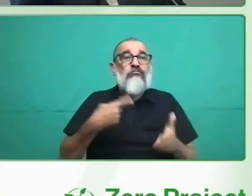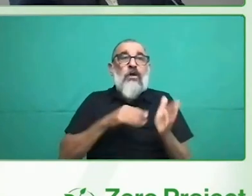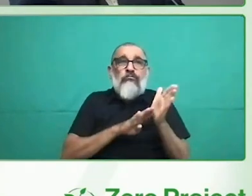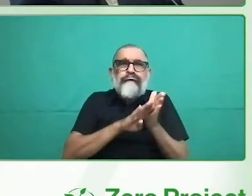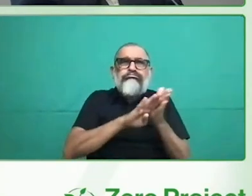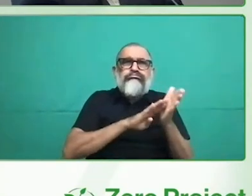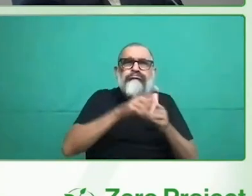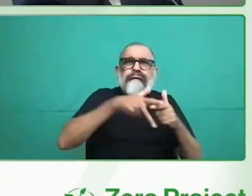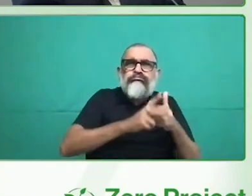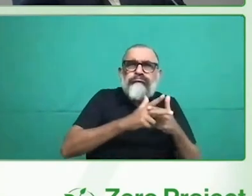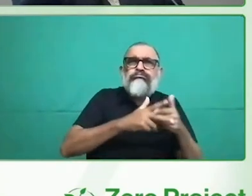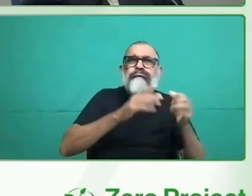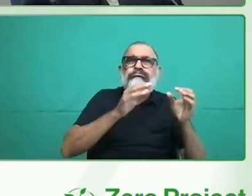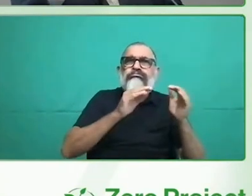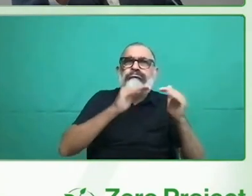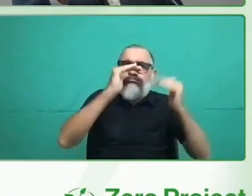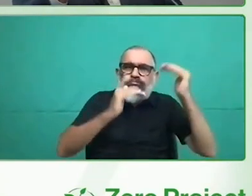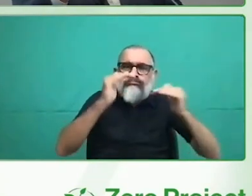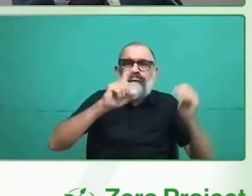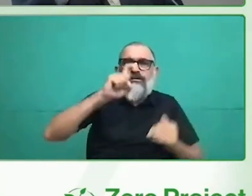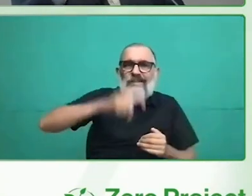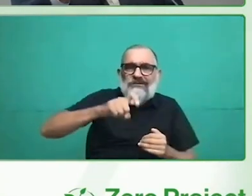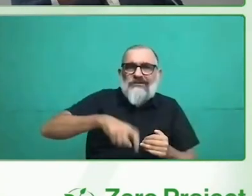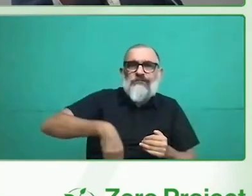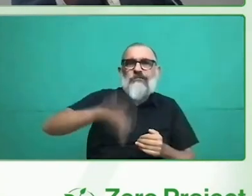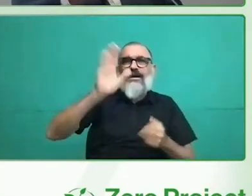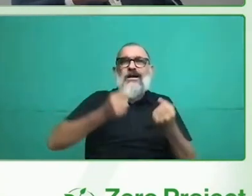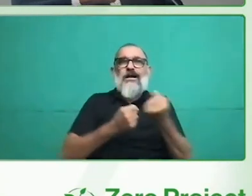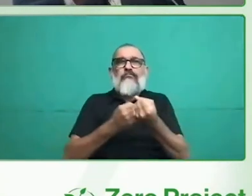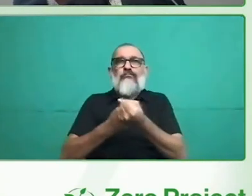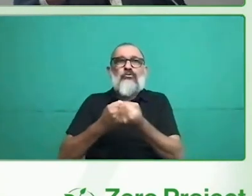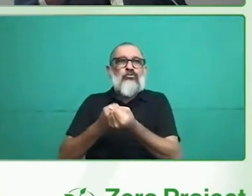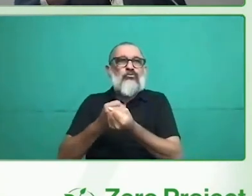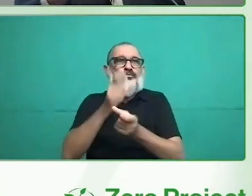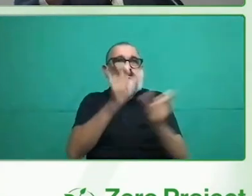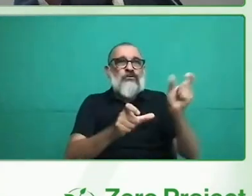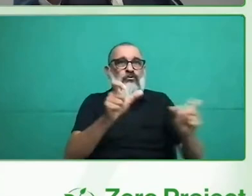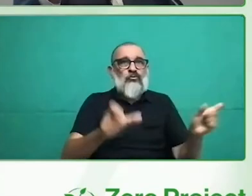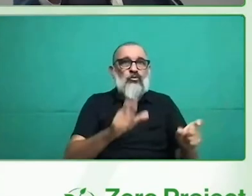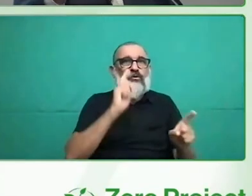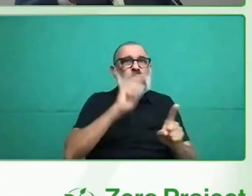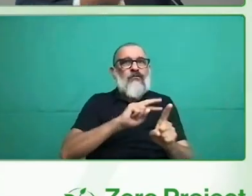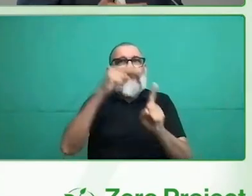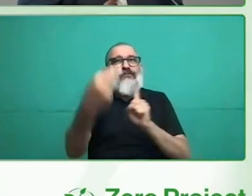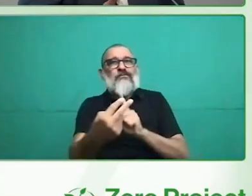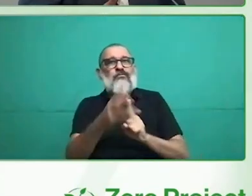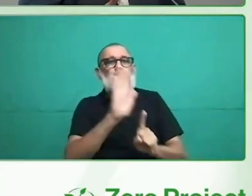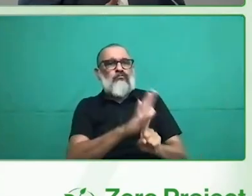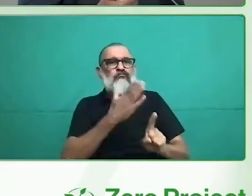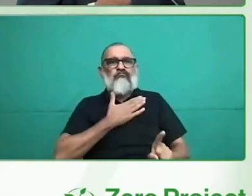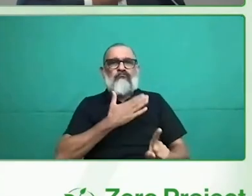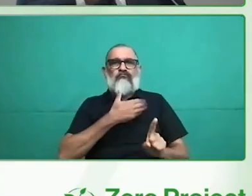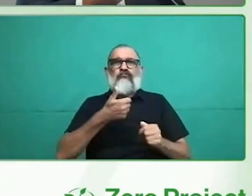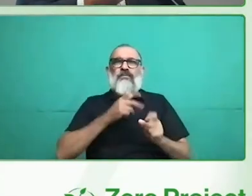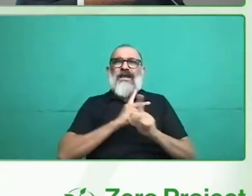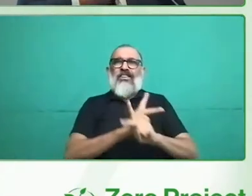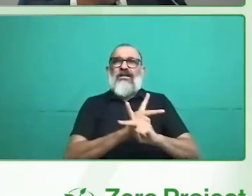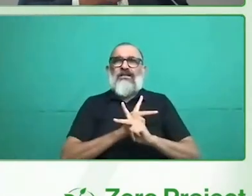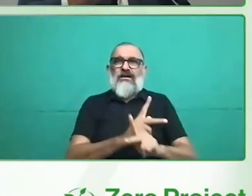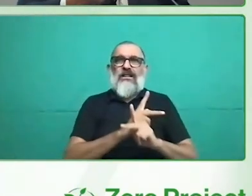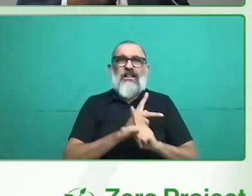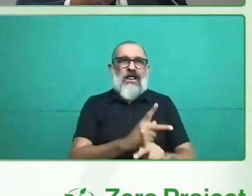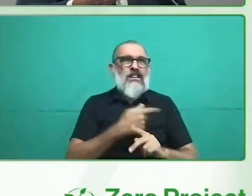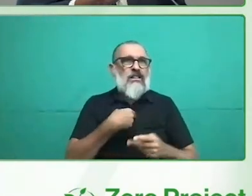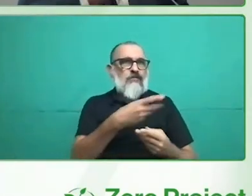grupos a los que facilitamos que autorregulen cómo se vive en su domicilio, con las personas que comparten. A mí me da igual